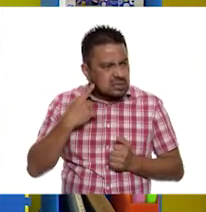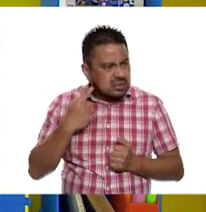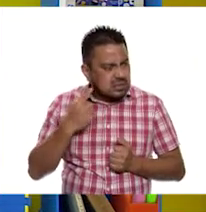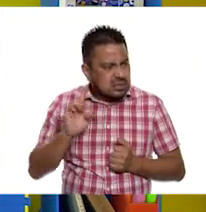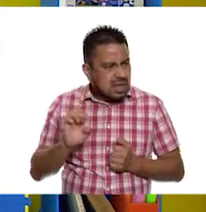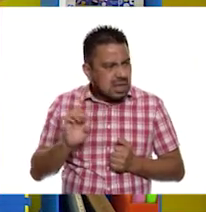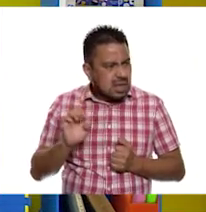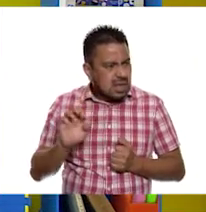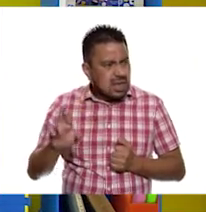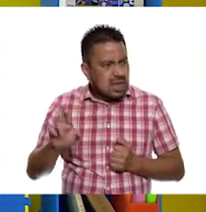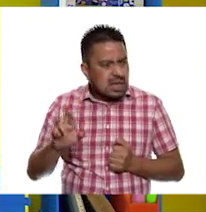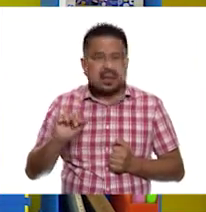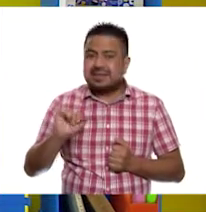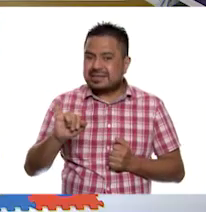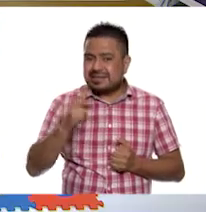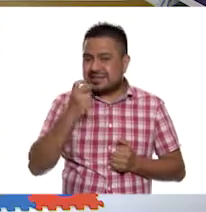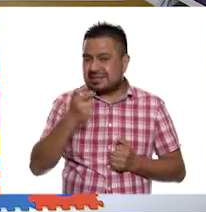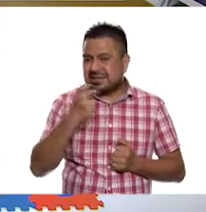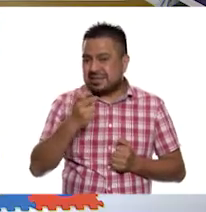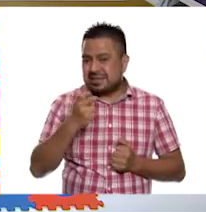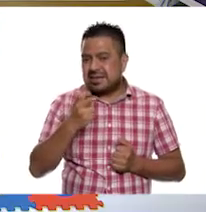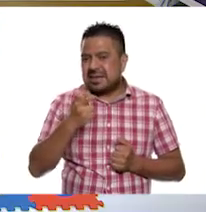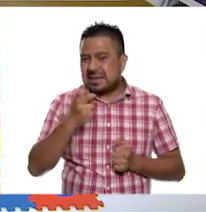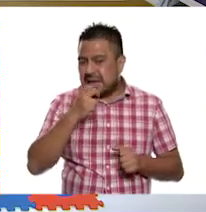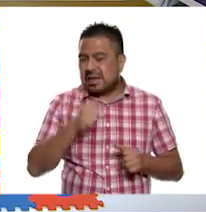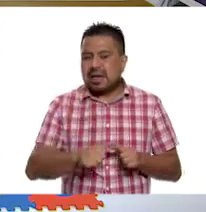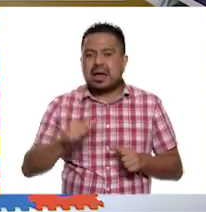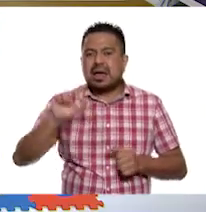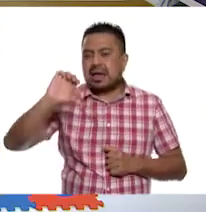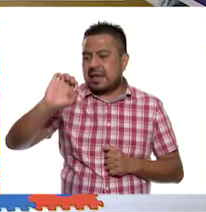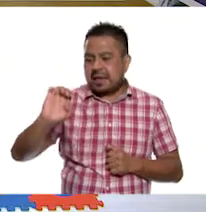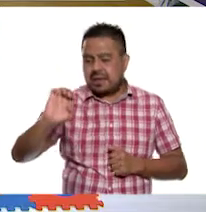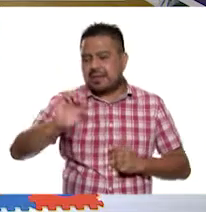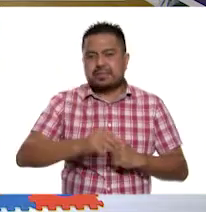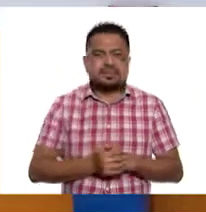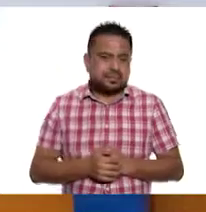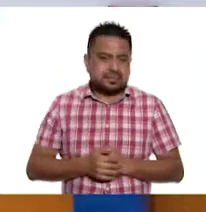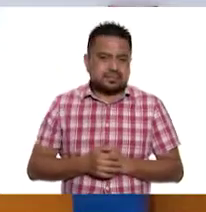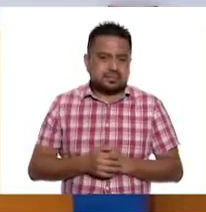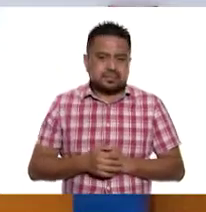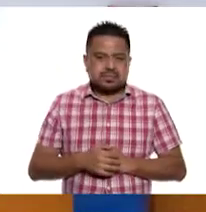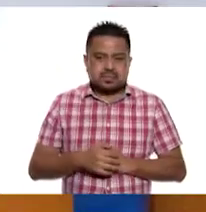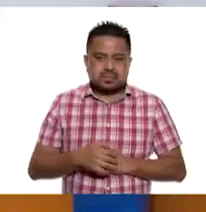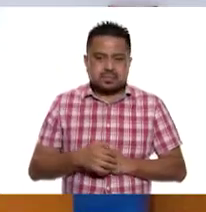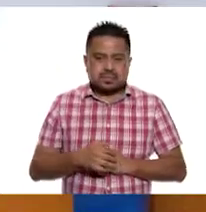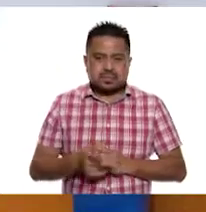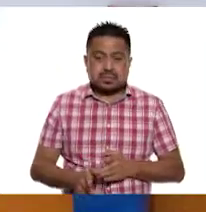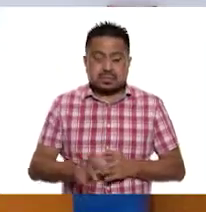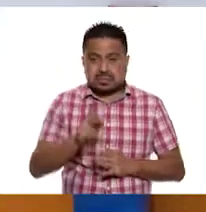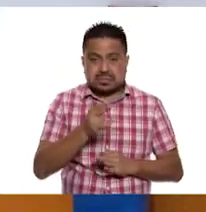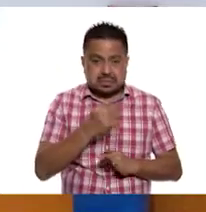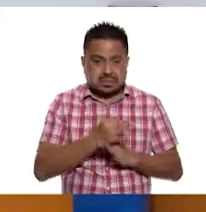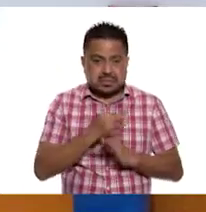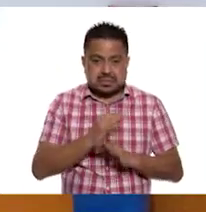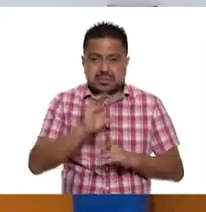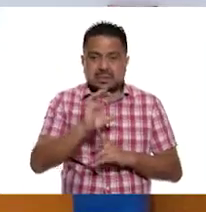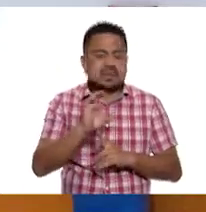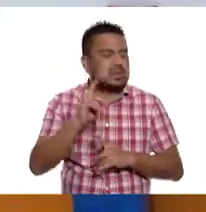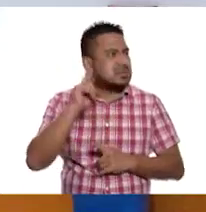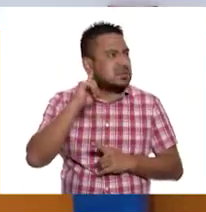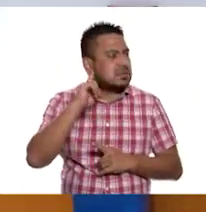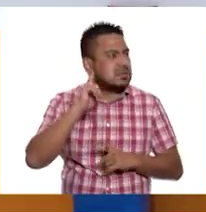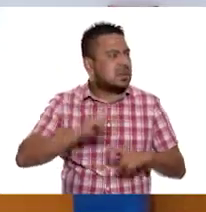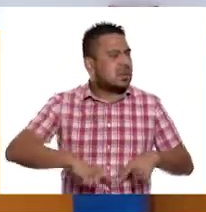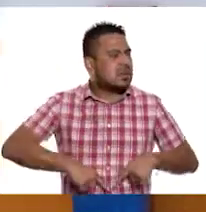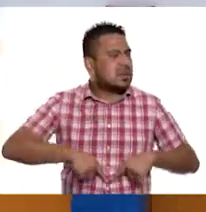la letra o la vocal E. Así es, pero aquí la C tiene un sonido